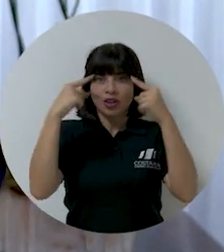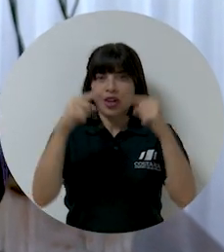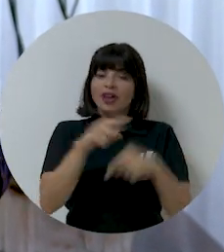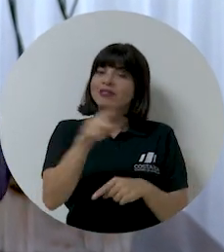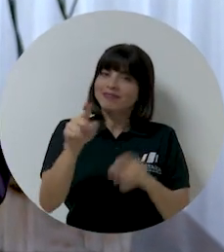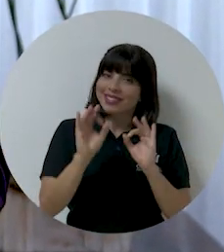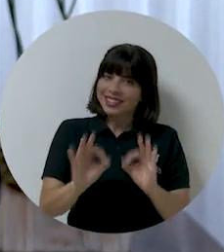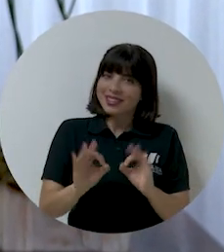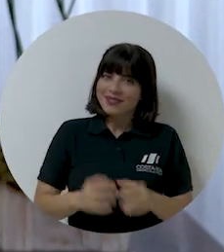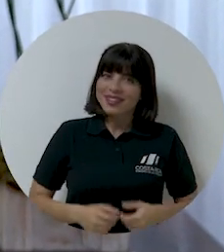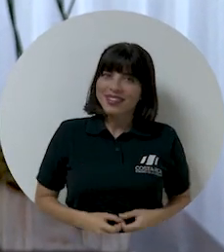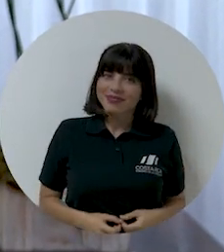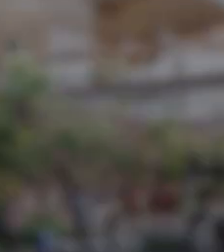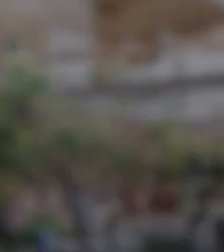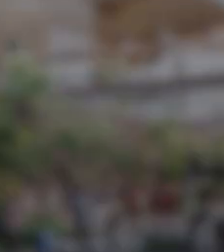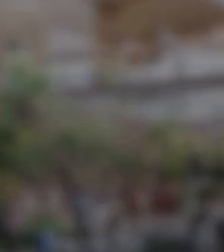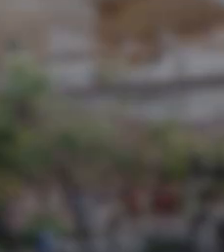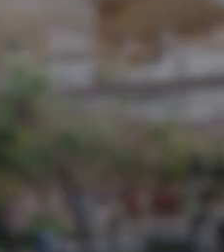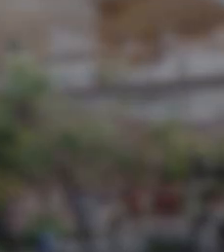Que estén muy bien.